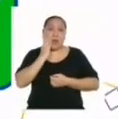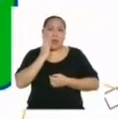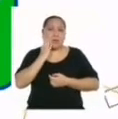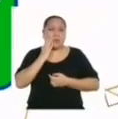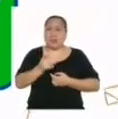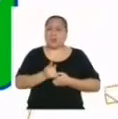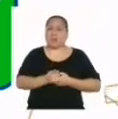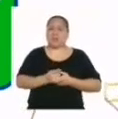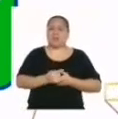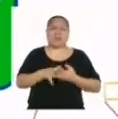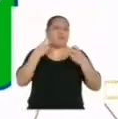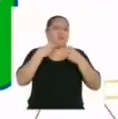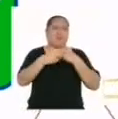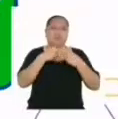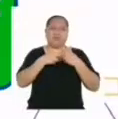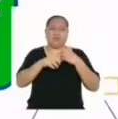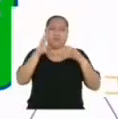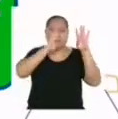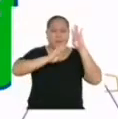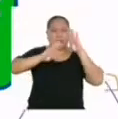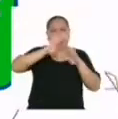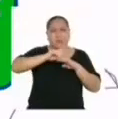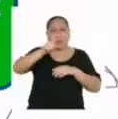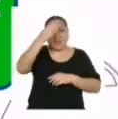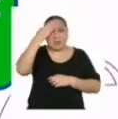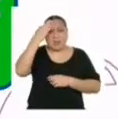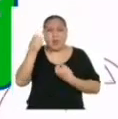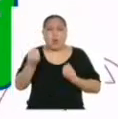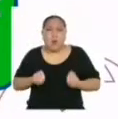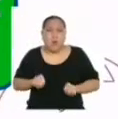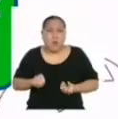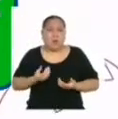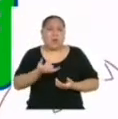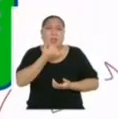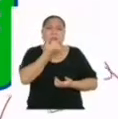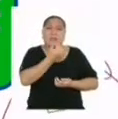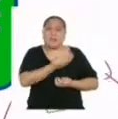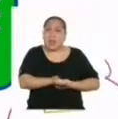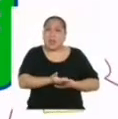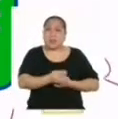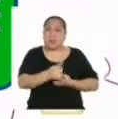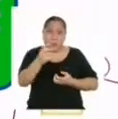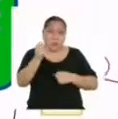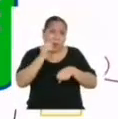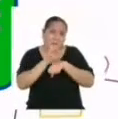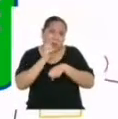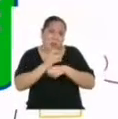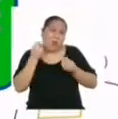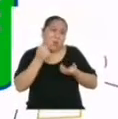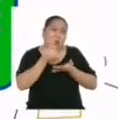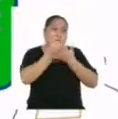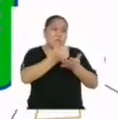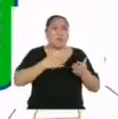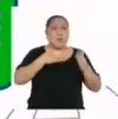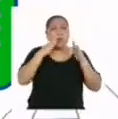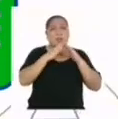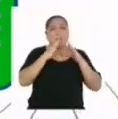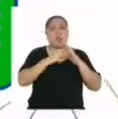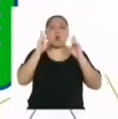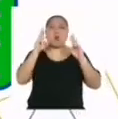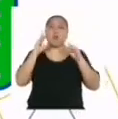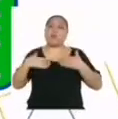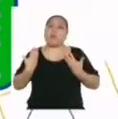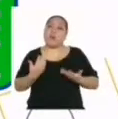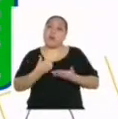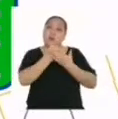¿Saben ustedes a qué se debe? ¿O quizás me pueden recomendar cómo ayudar en casa con este problema? Espero que se pueda. Adiós, los